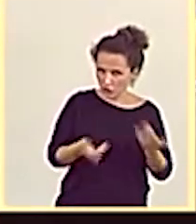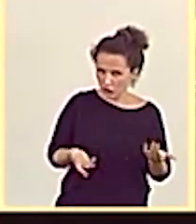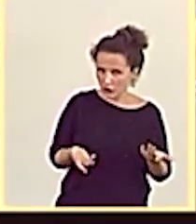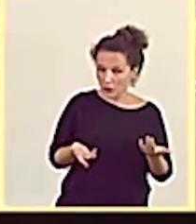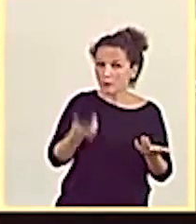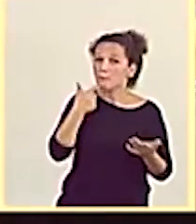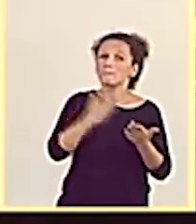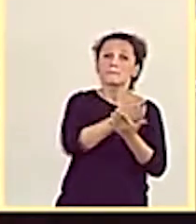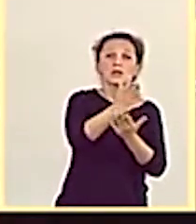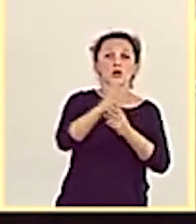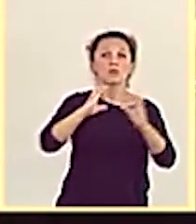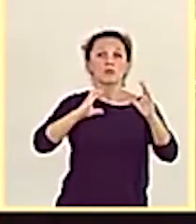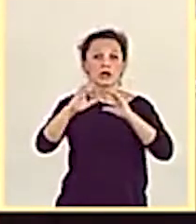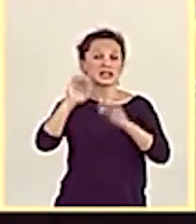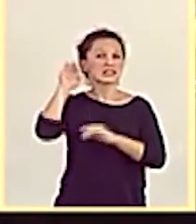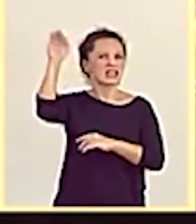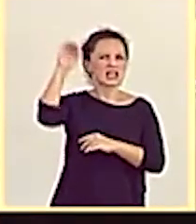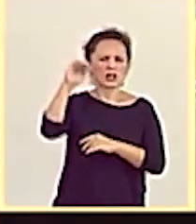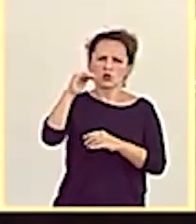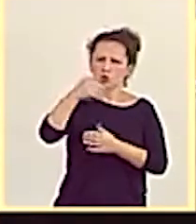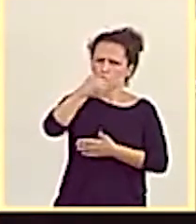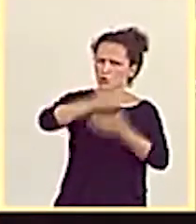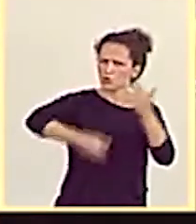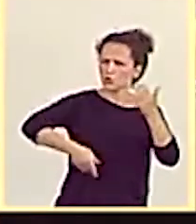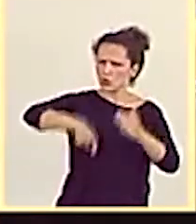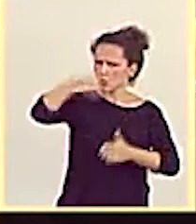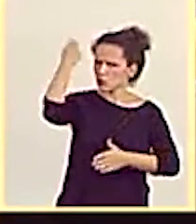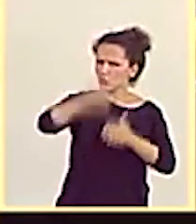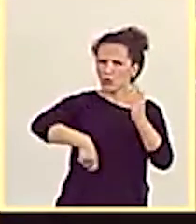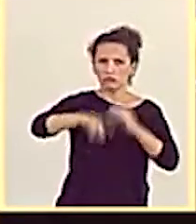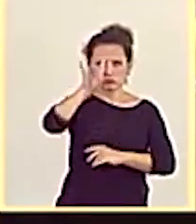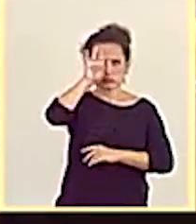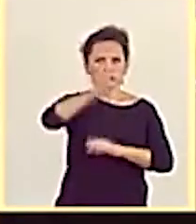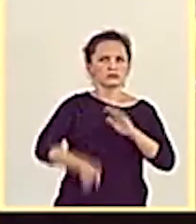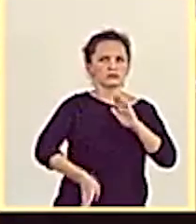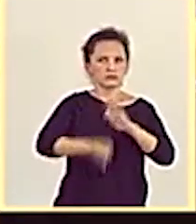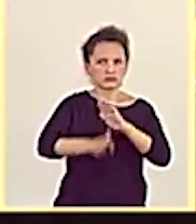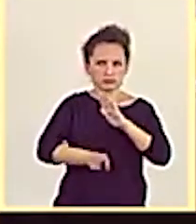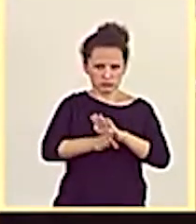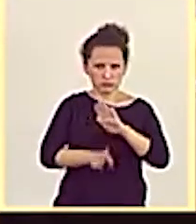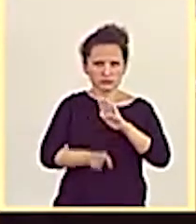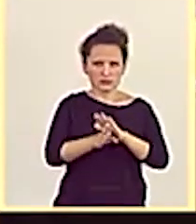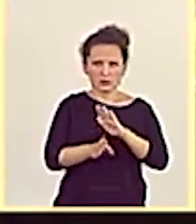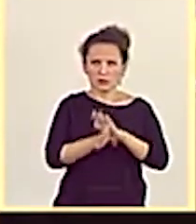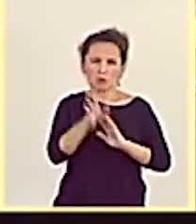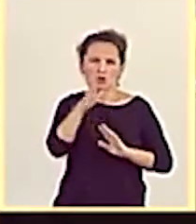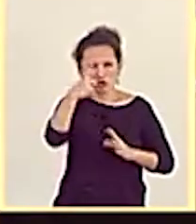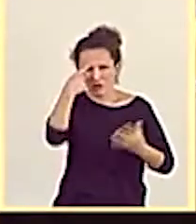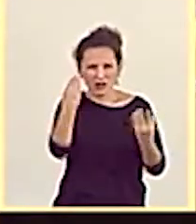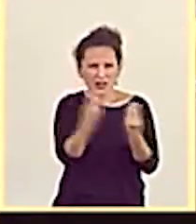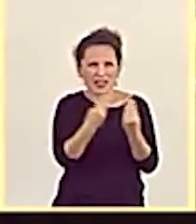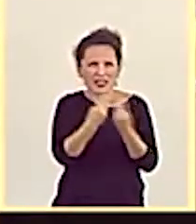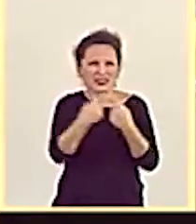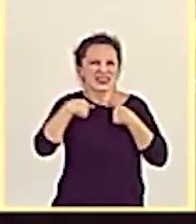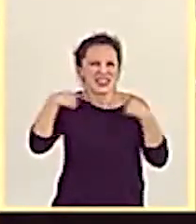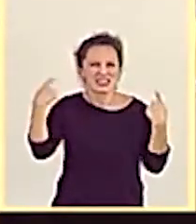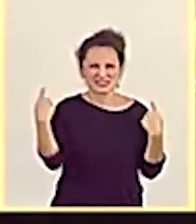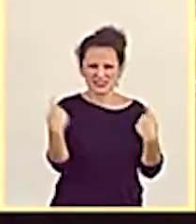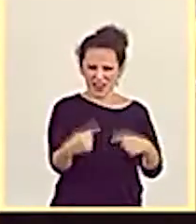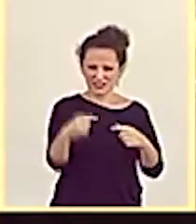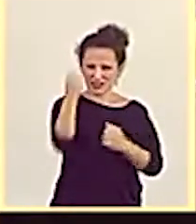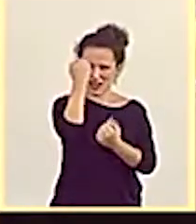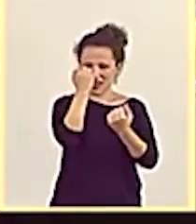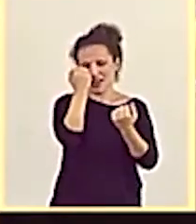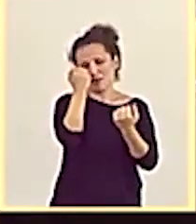comunicación extranjeros leemos duros artículos que se siguen sorprendiendo y no acaban de comprender el desastre de la crisis en